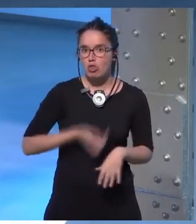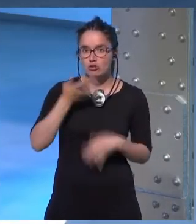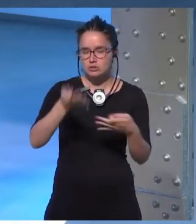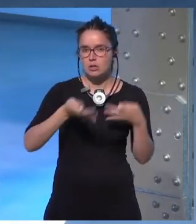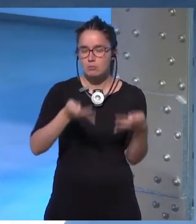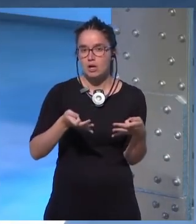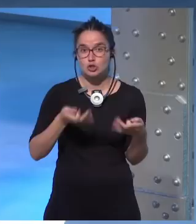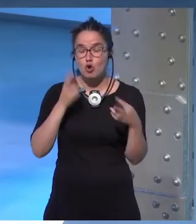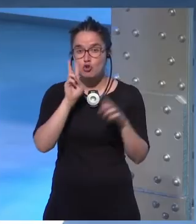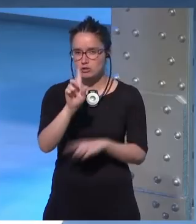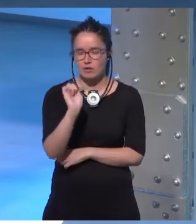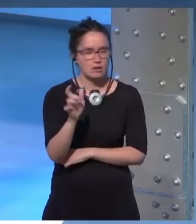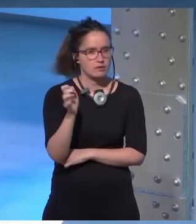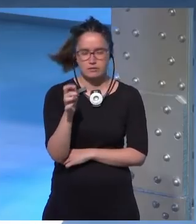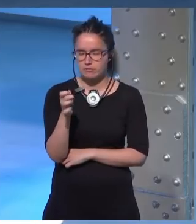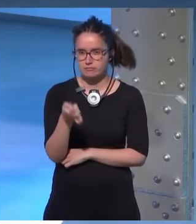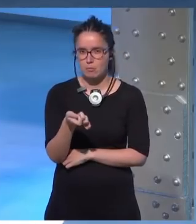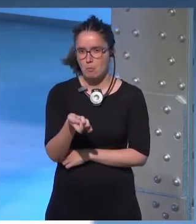situaciones eso no se ve con frecuencia